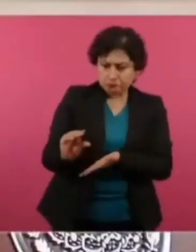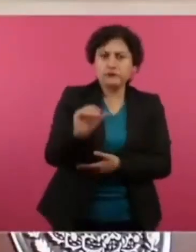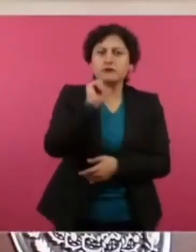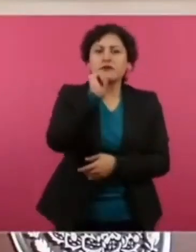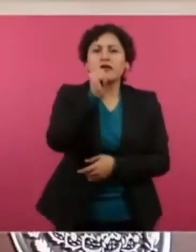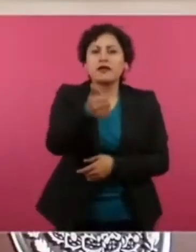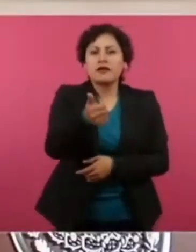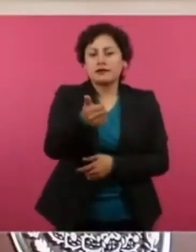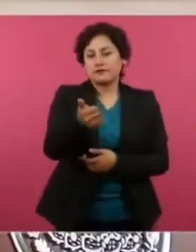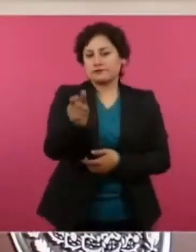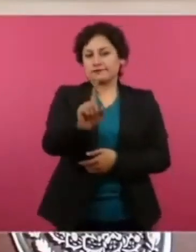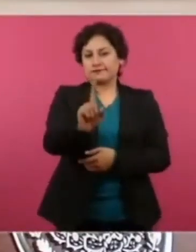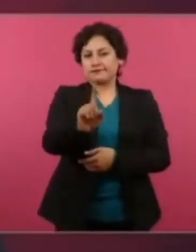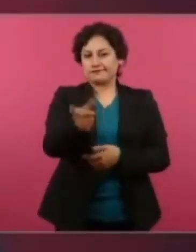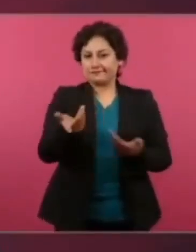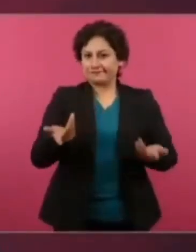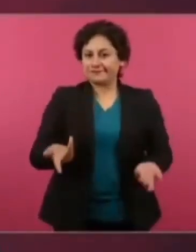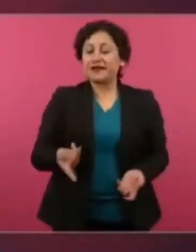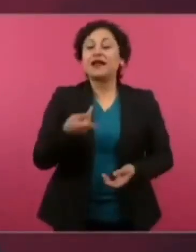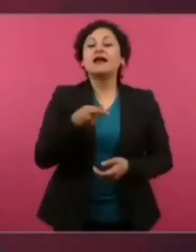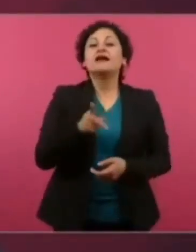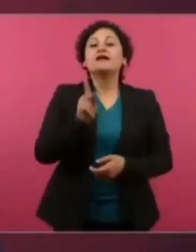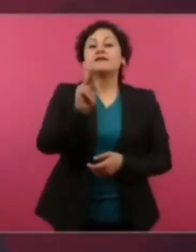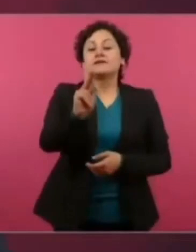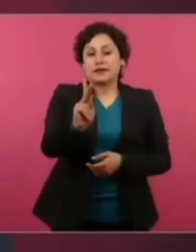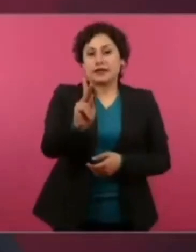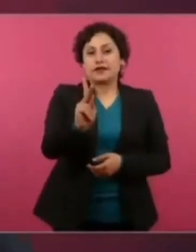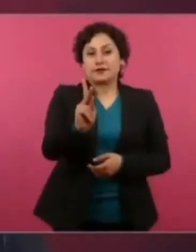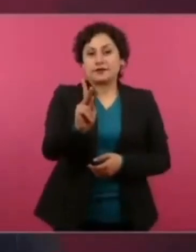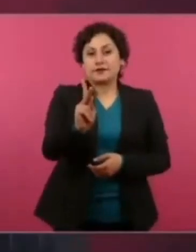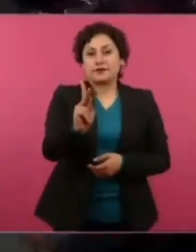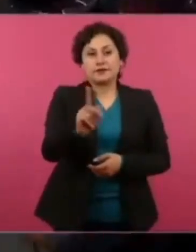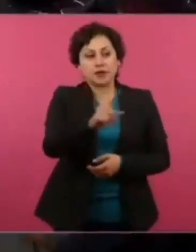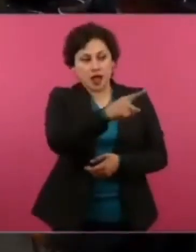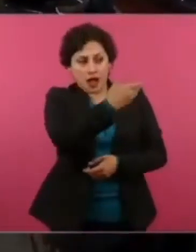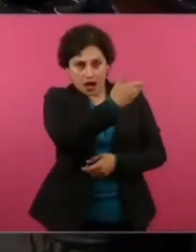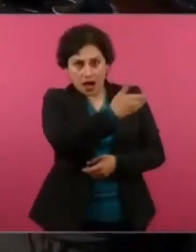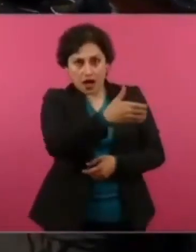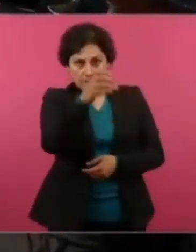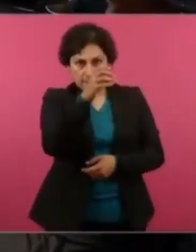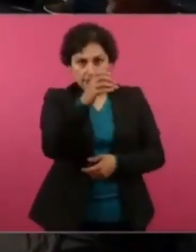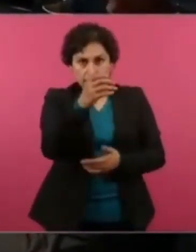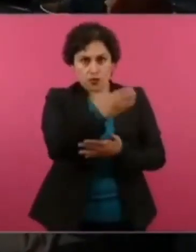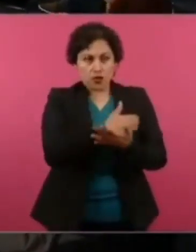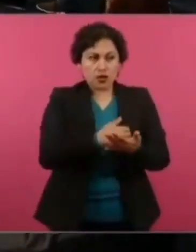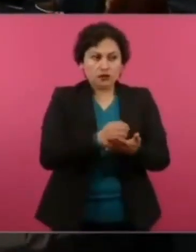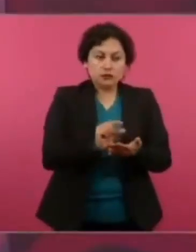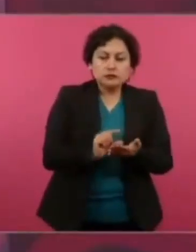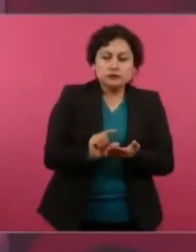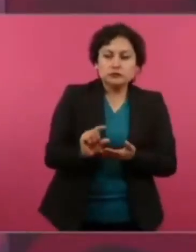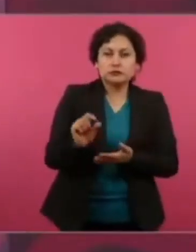Pero sí contribuye el campesino y el obrero y el maestro.